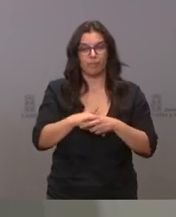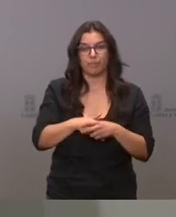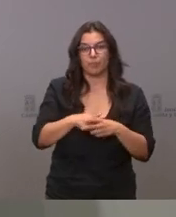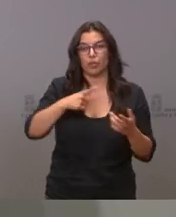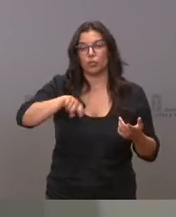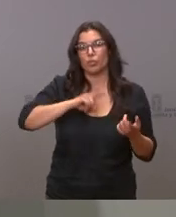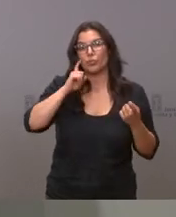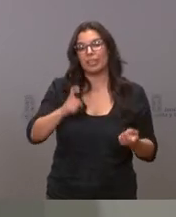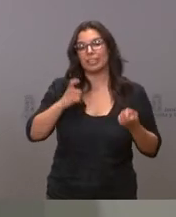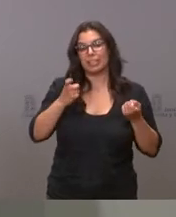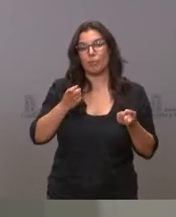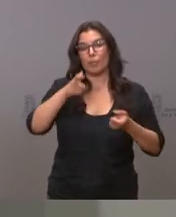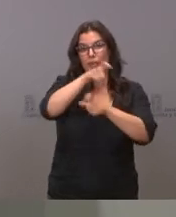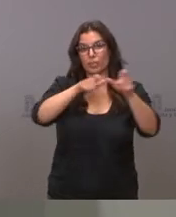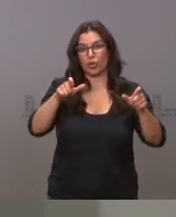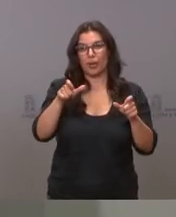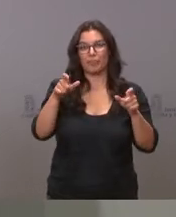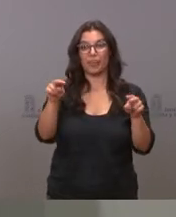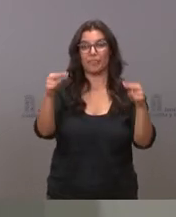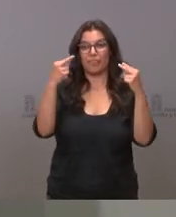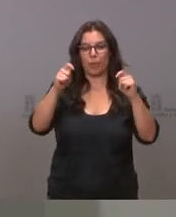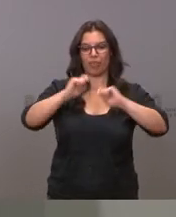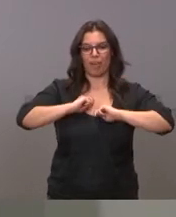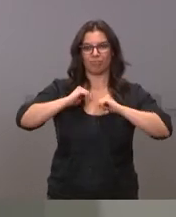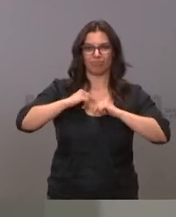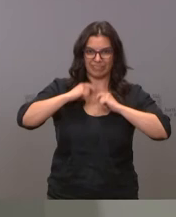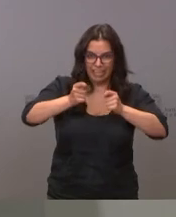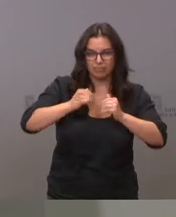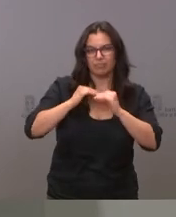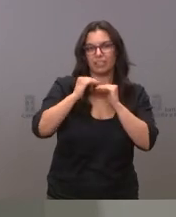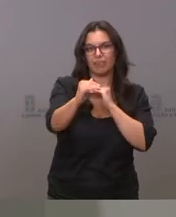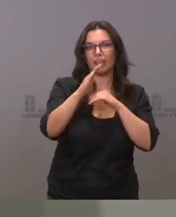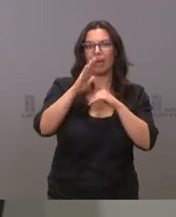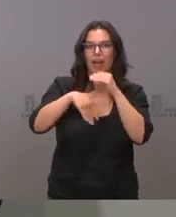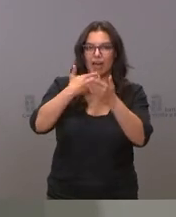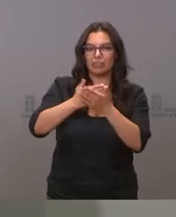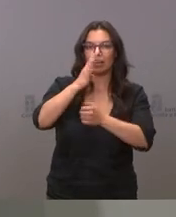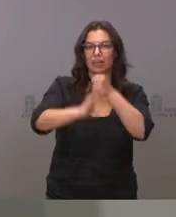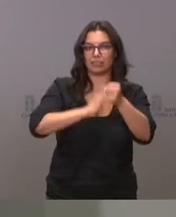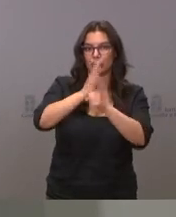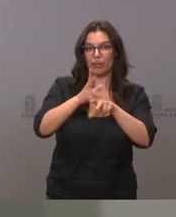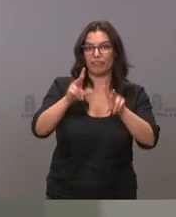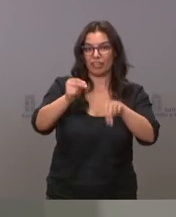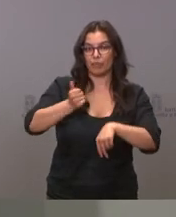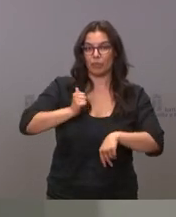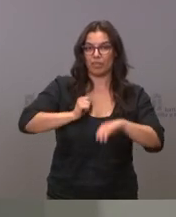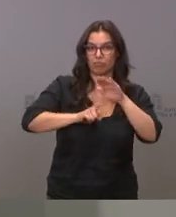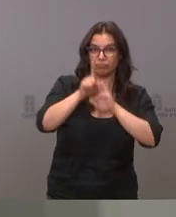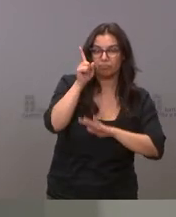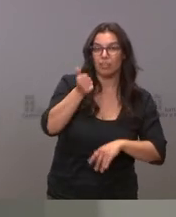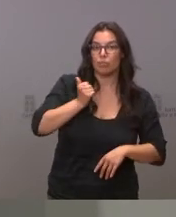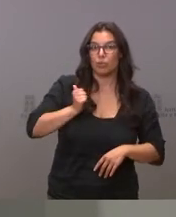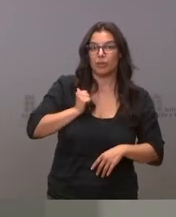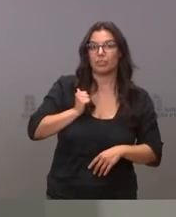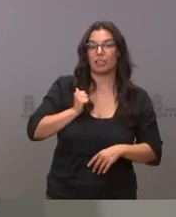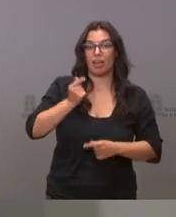la estabilidad que se necesita en este momento para poder agotar la legislatura y aprovechar la recuperación y aprovechar las